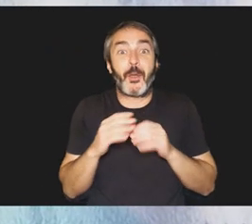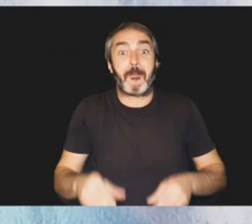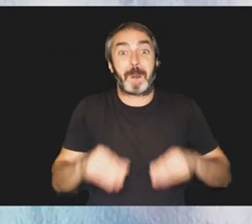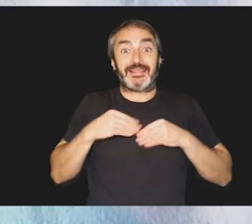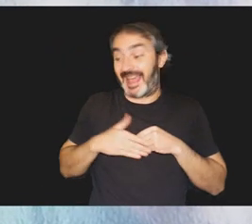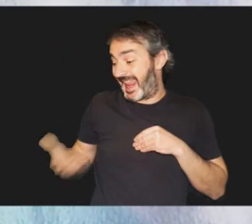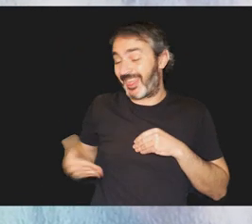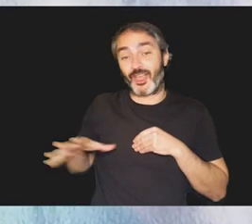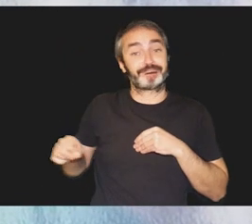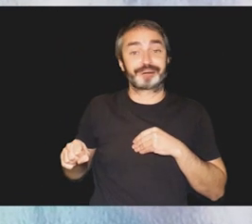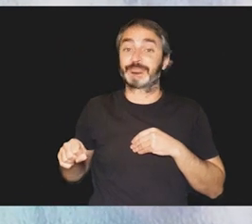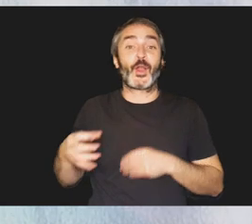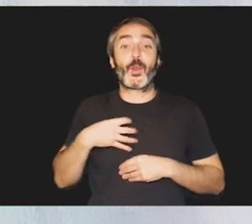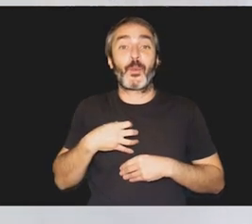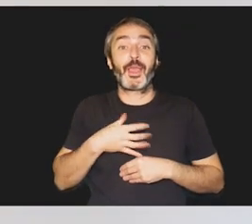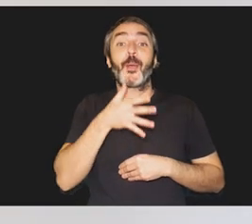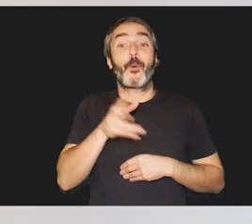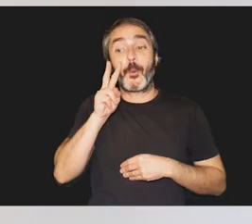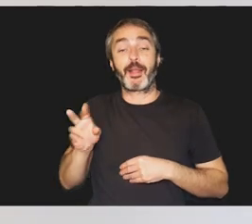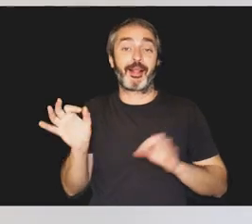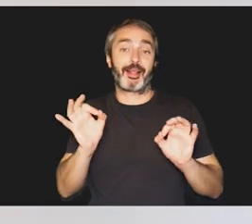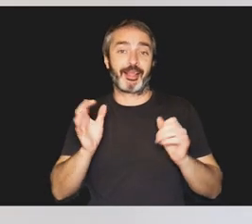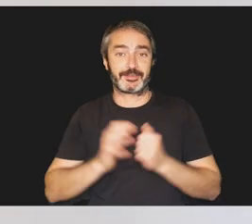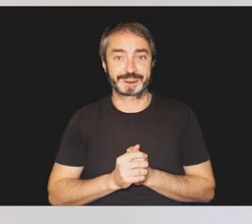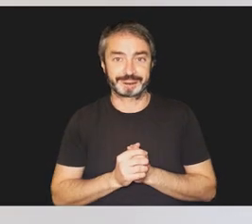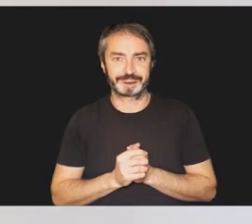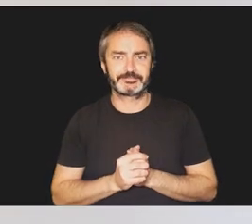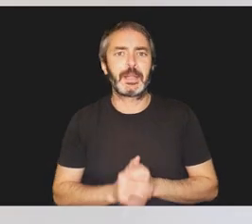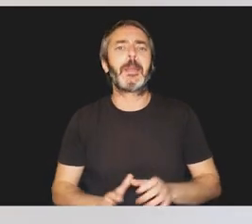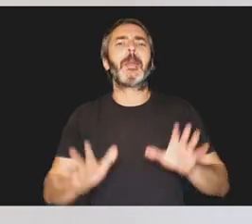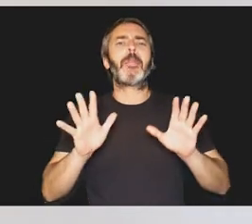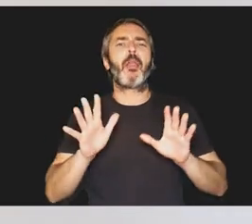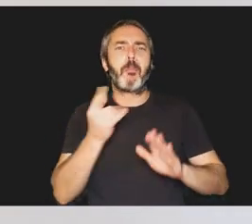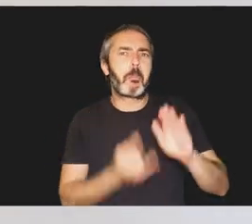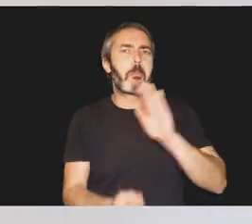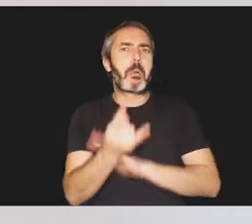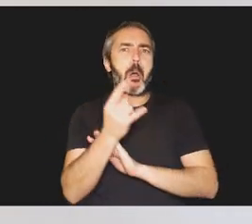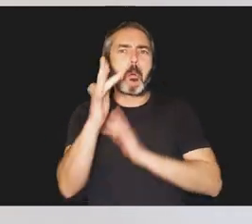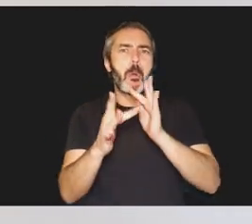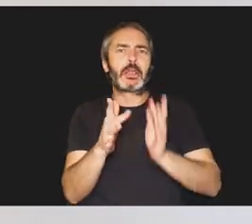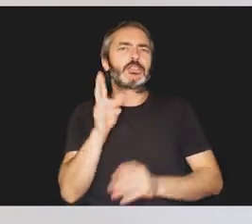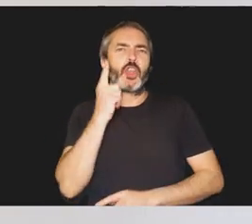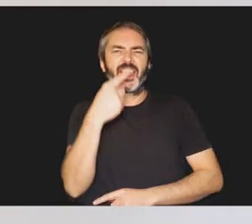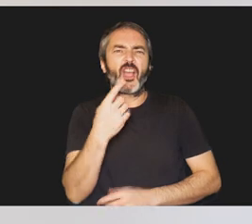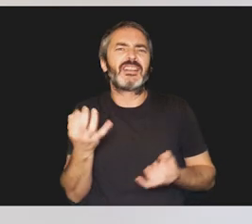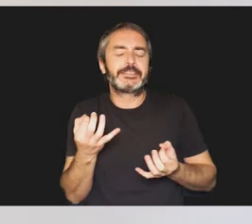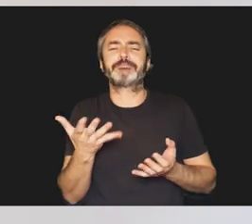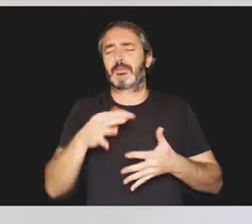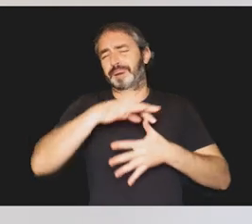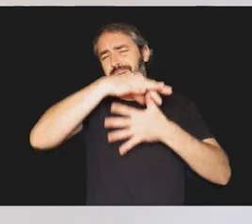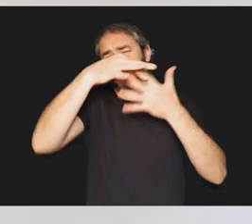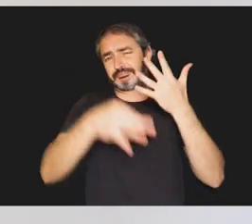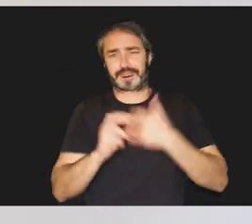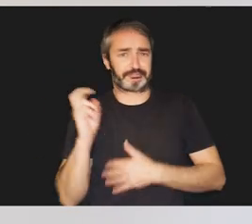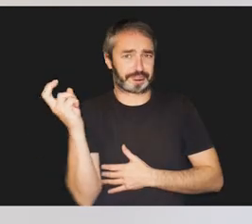lado, no la cogerá porque no sabe que la tiene a mano. Pero ¿qué puede provocar que un bebé sea sordo ciego? Son muchas las